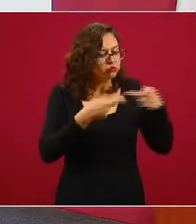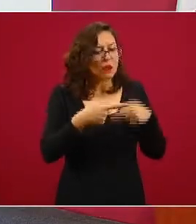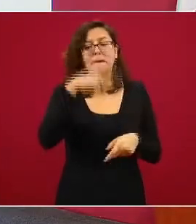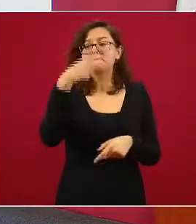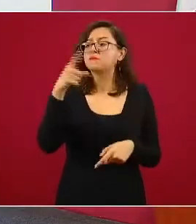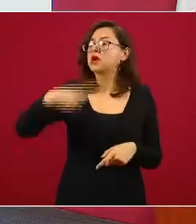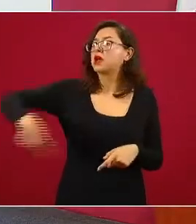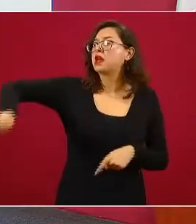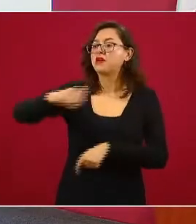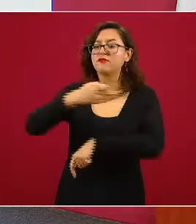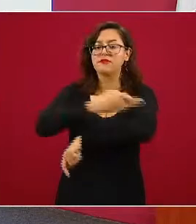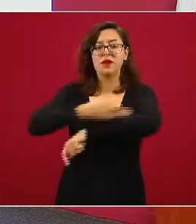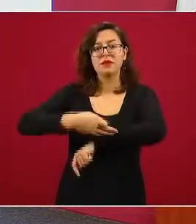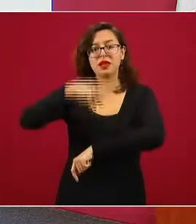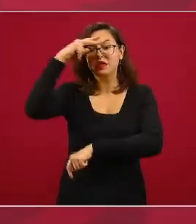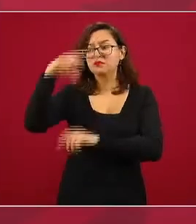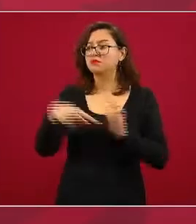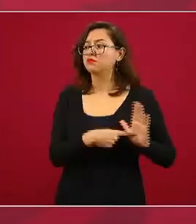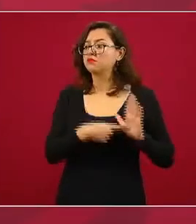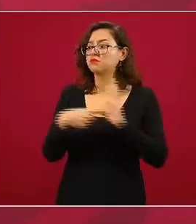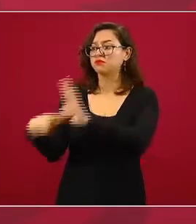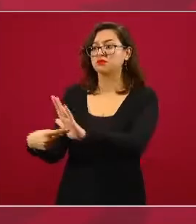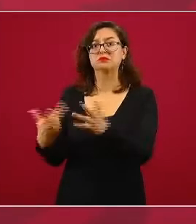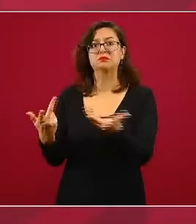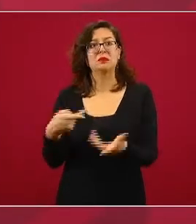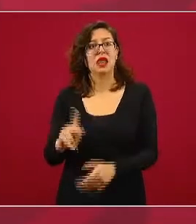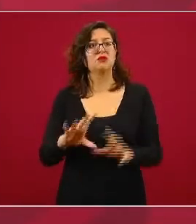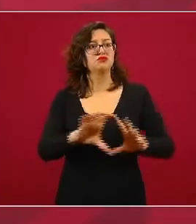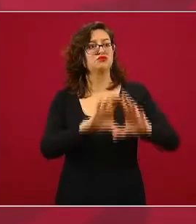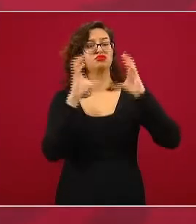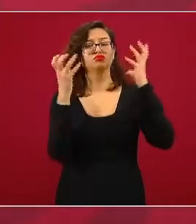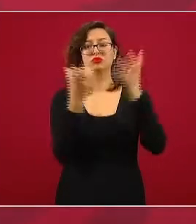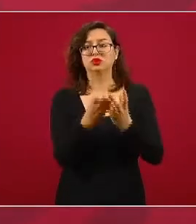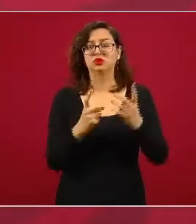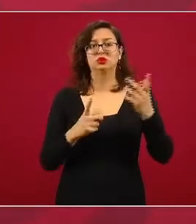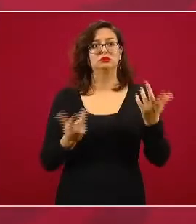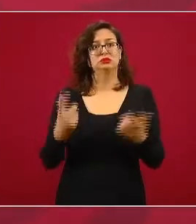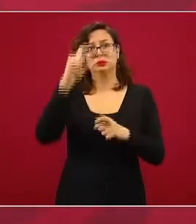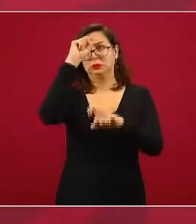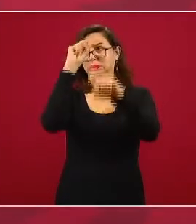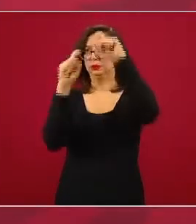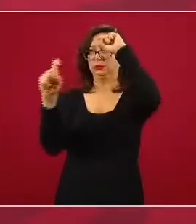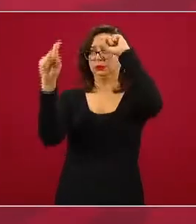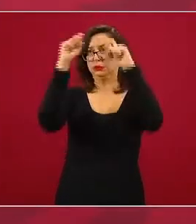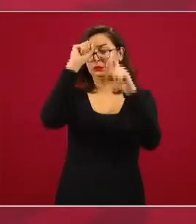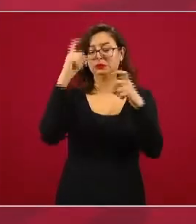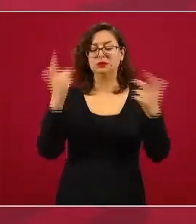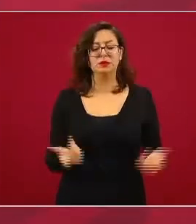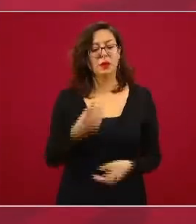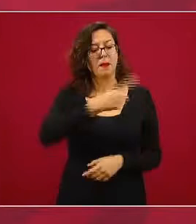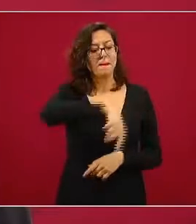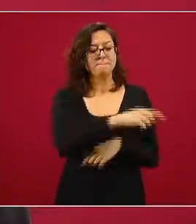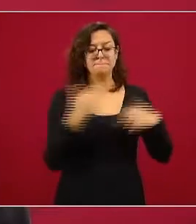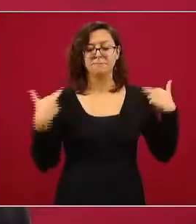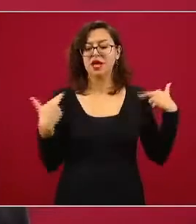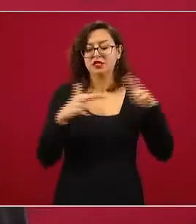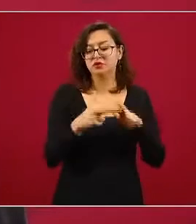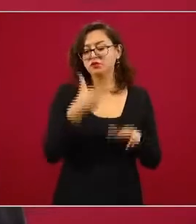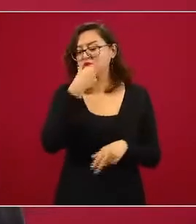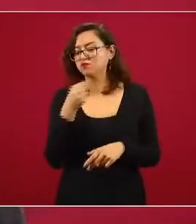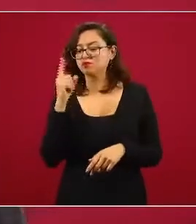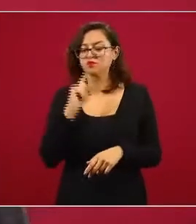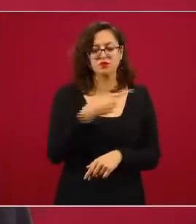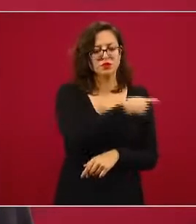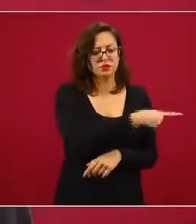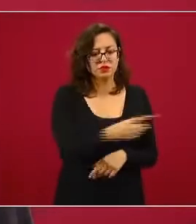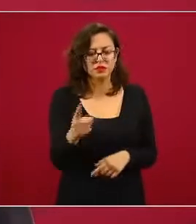no obstante, la incertidumbre mundial. Los docentes voluntariamente aprovecharon el tiempo en seguir